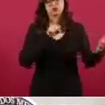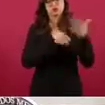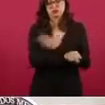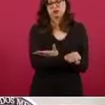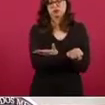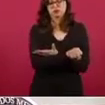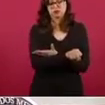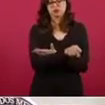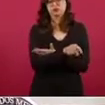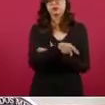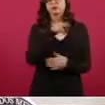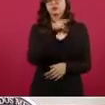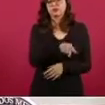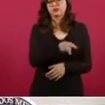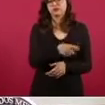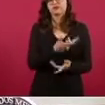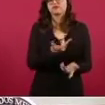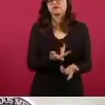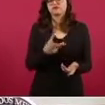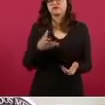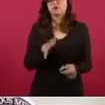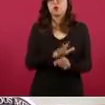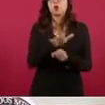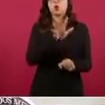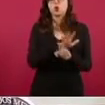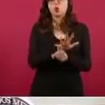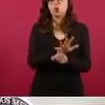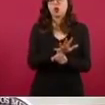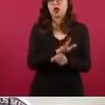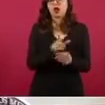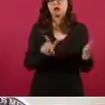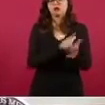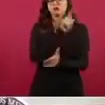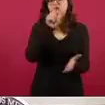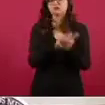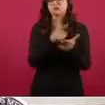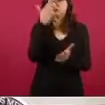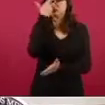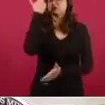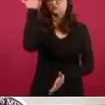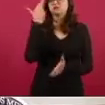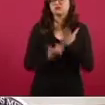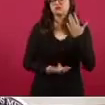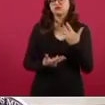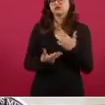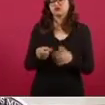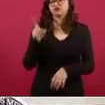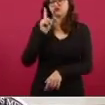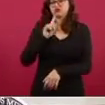está recluido en el Centro de Readaptación Social de Benito Juárez, Cancún, Quintana Roo.